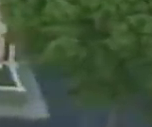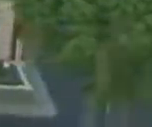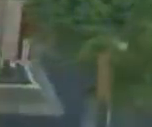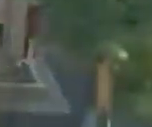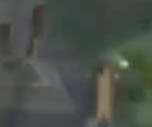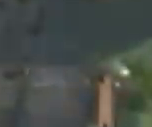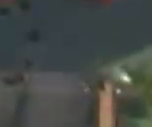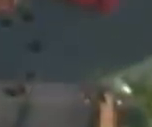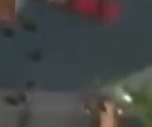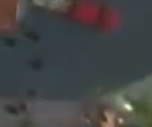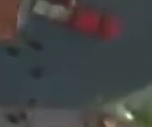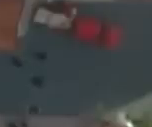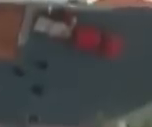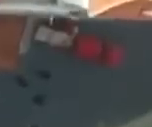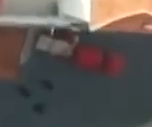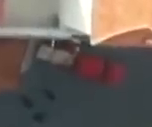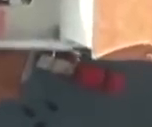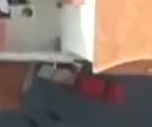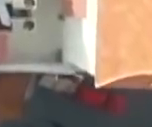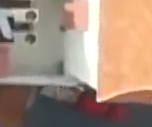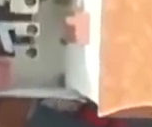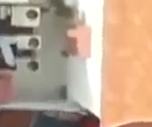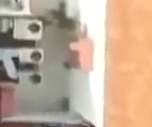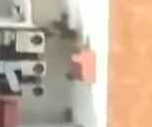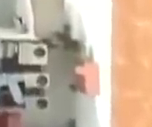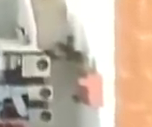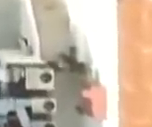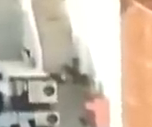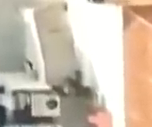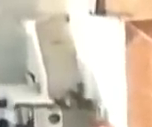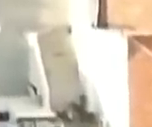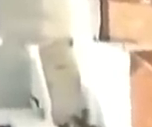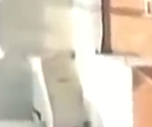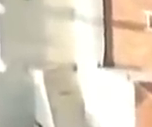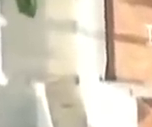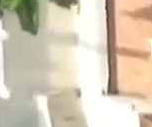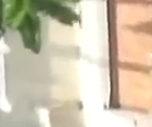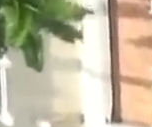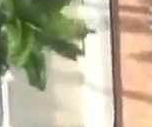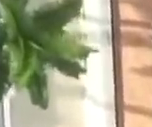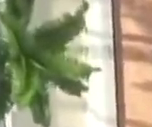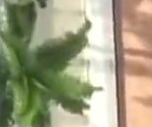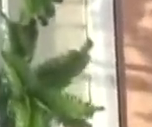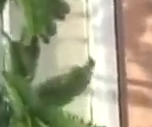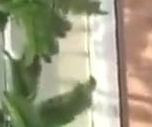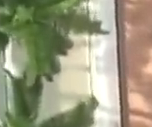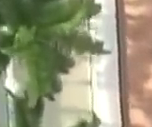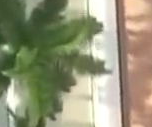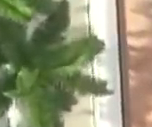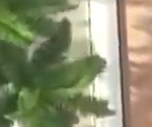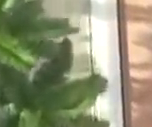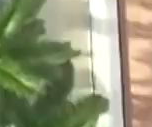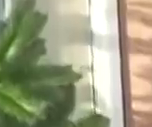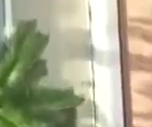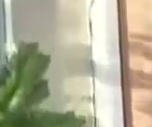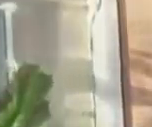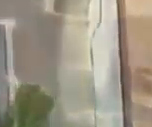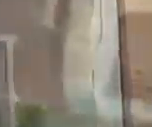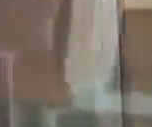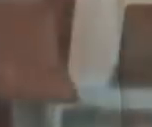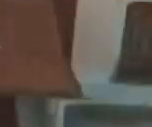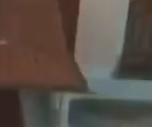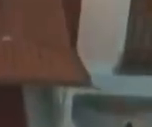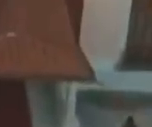el libertador Simón Bolívar. Este año bicentenario de la batalla de Carabobo, el presidente constitucional de la República Bolivariana de Venezuela,